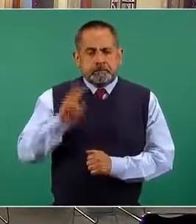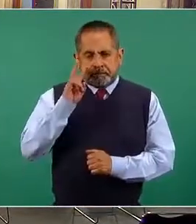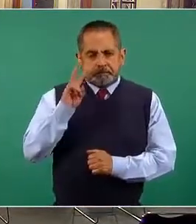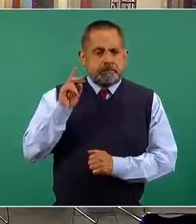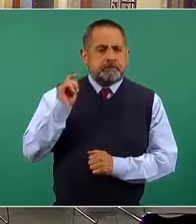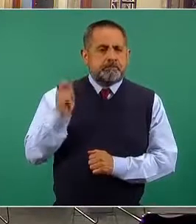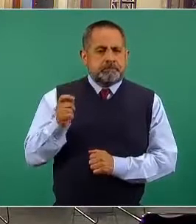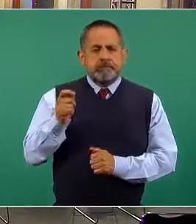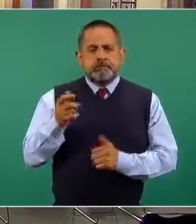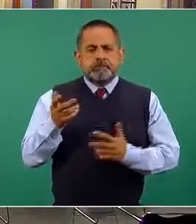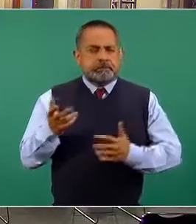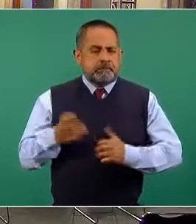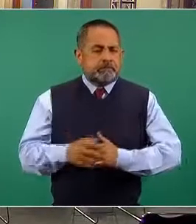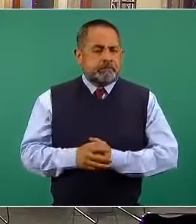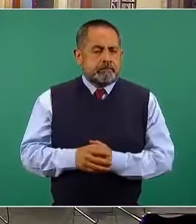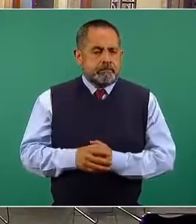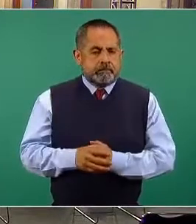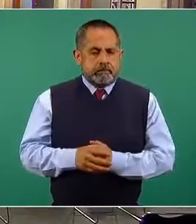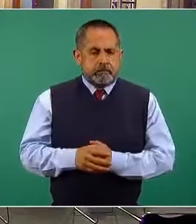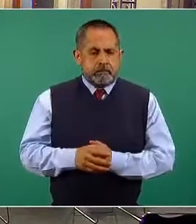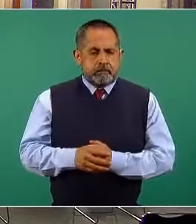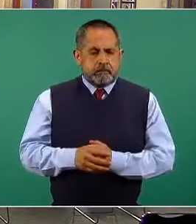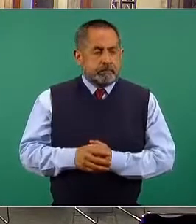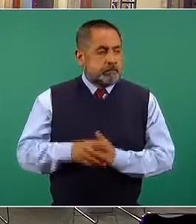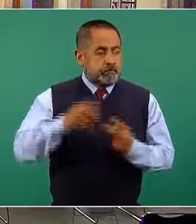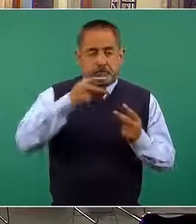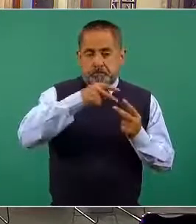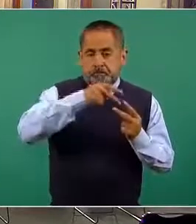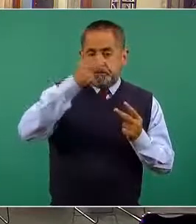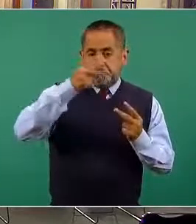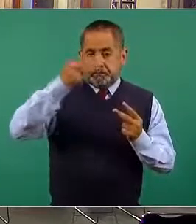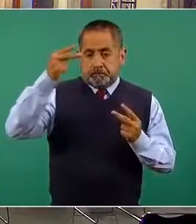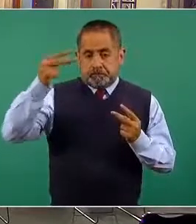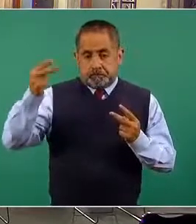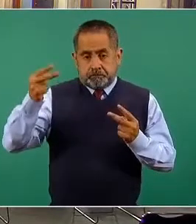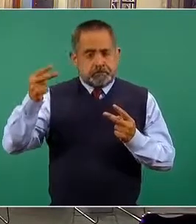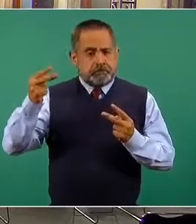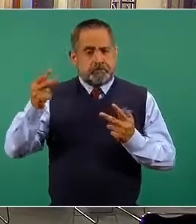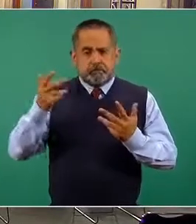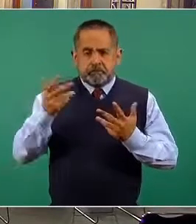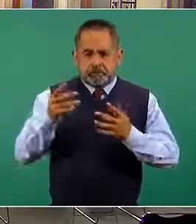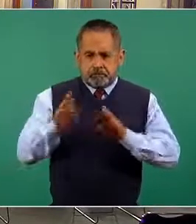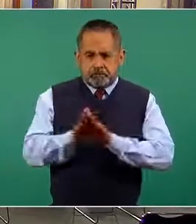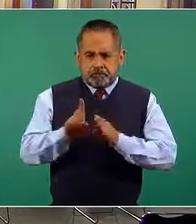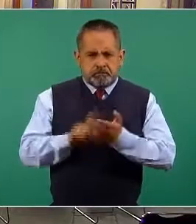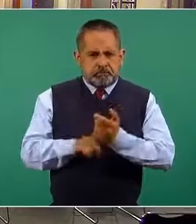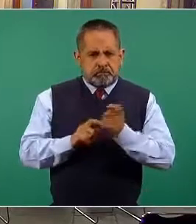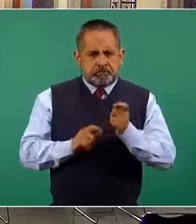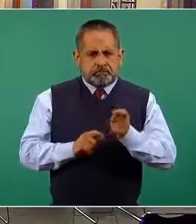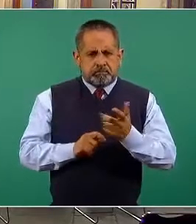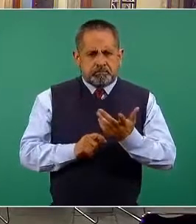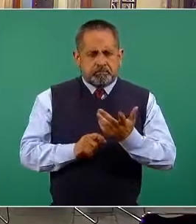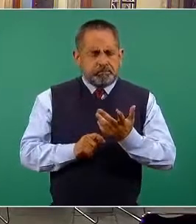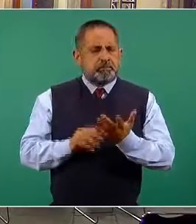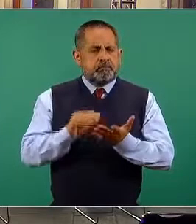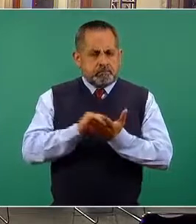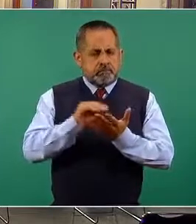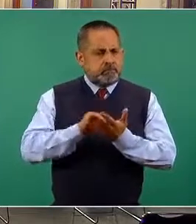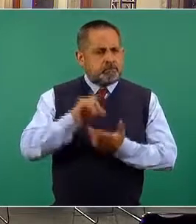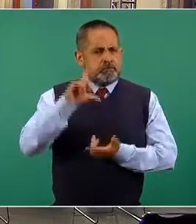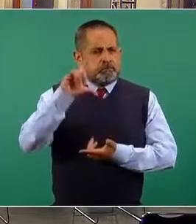cómo la curva epidémica sigue en una disminución,